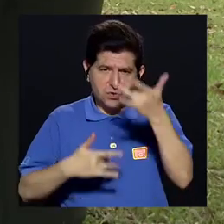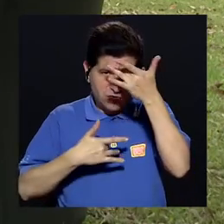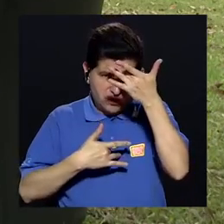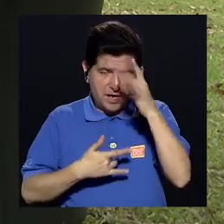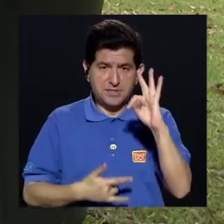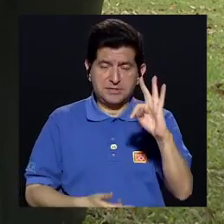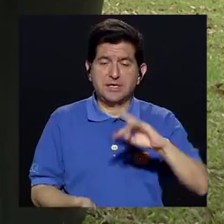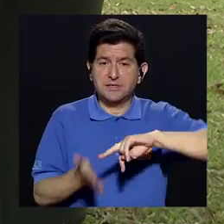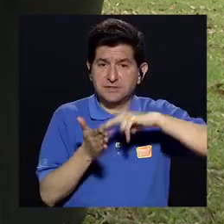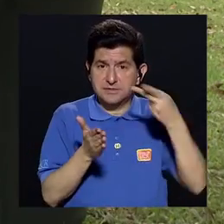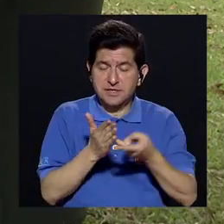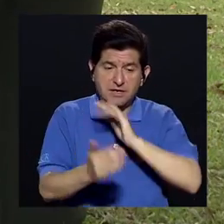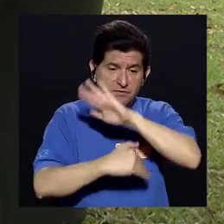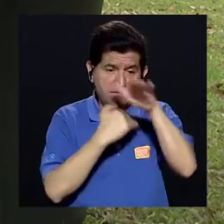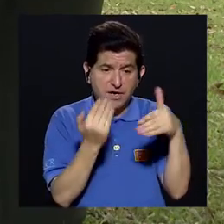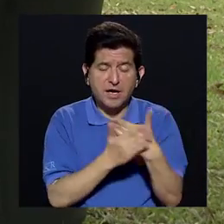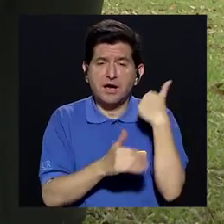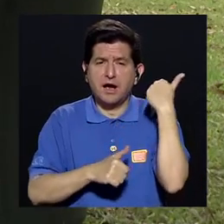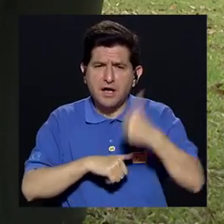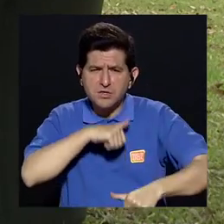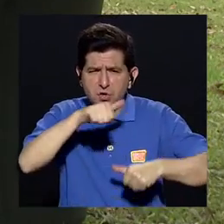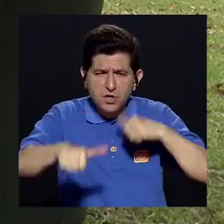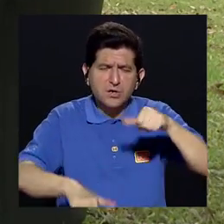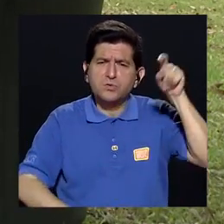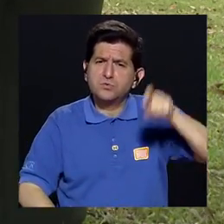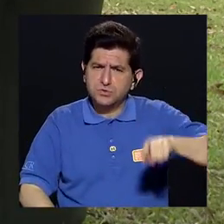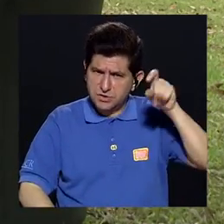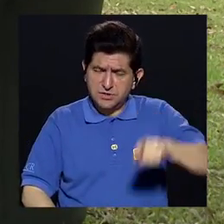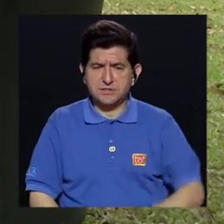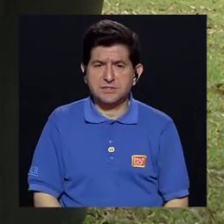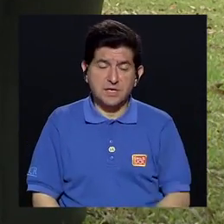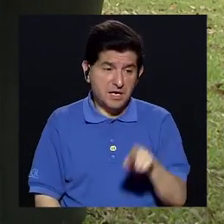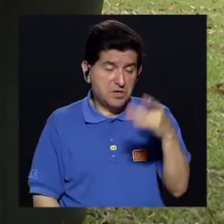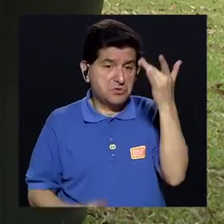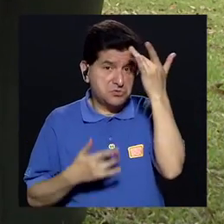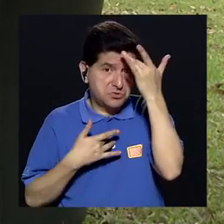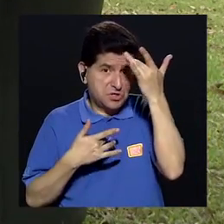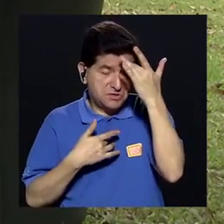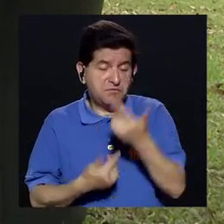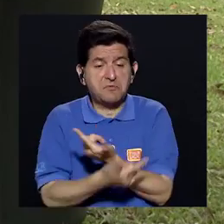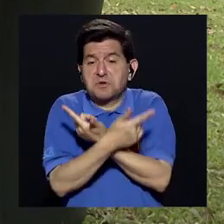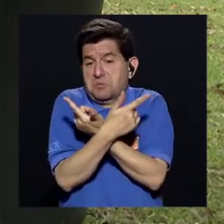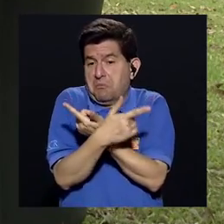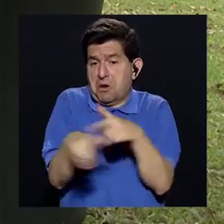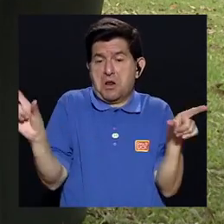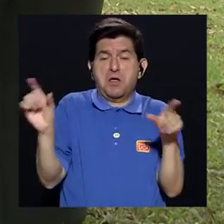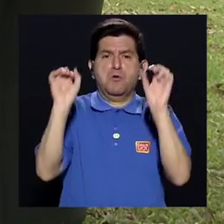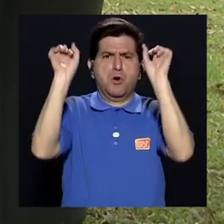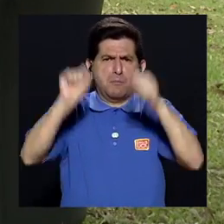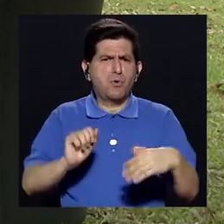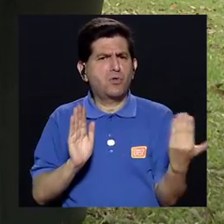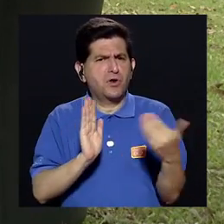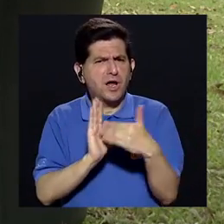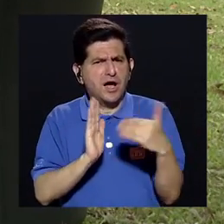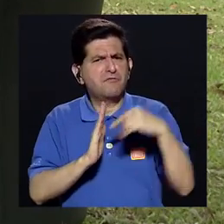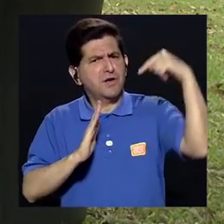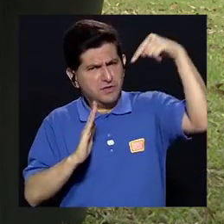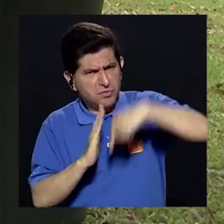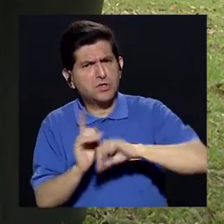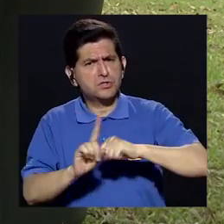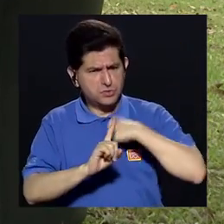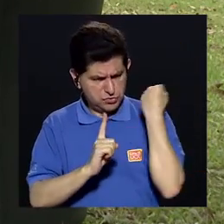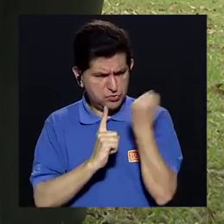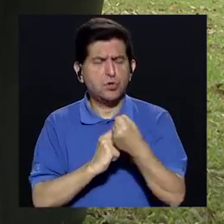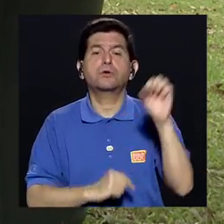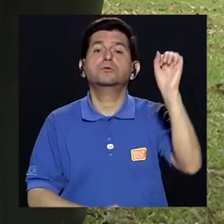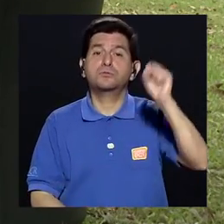tuberculosis Eso implica Que todos estos esfuerzos Son necesarios Porque si se deja Esta enfermedad Por la libre Podría causar Estragos A